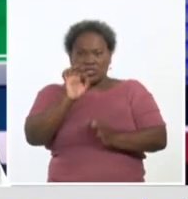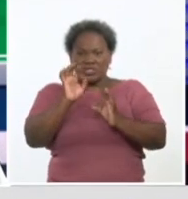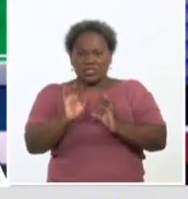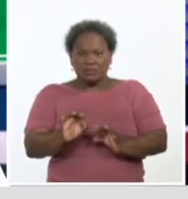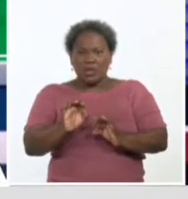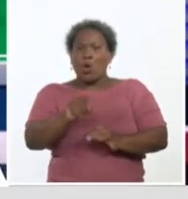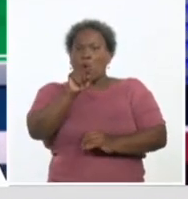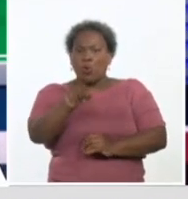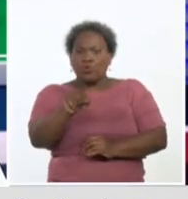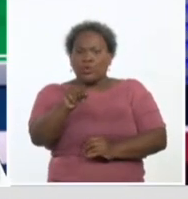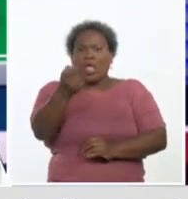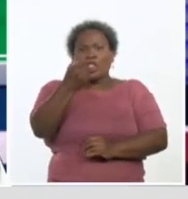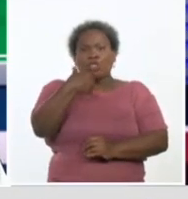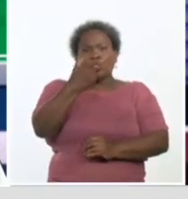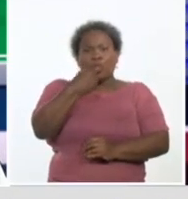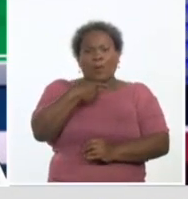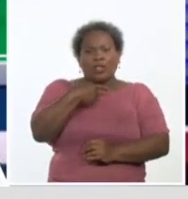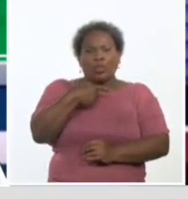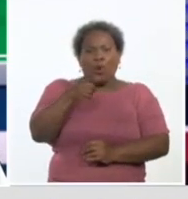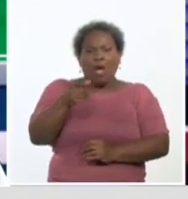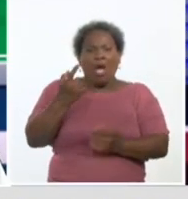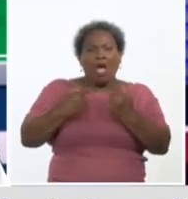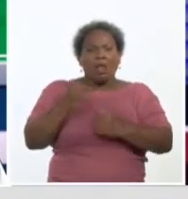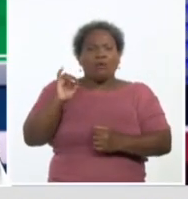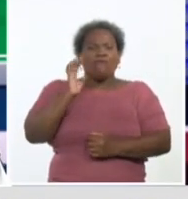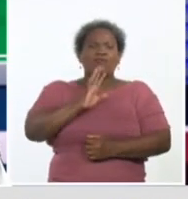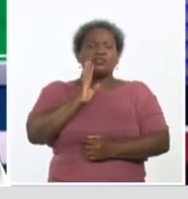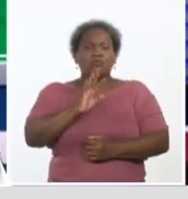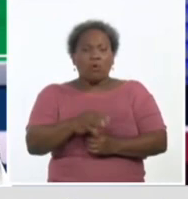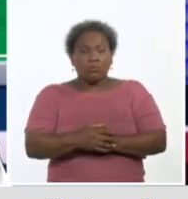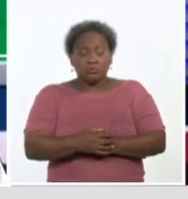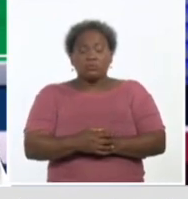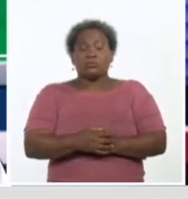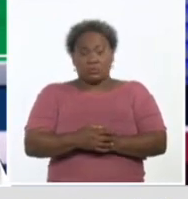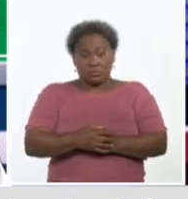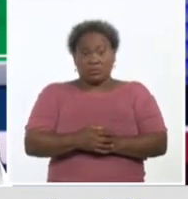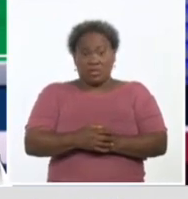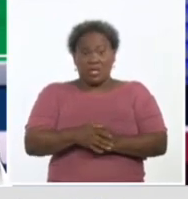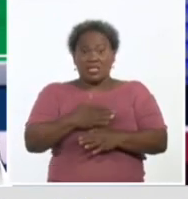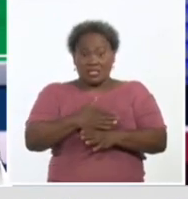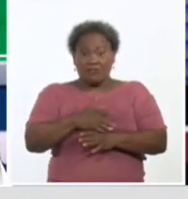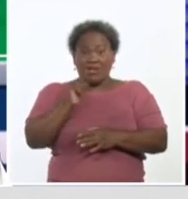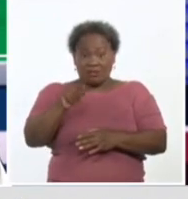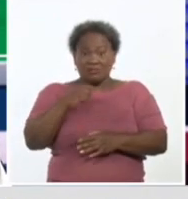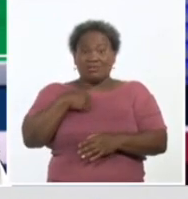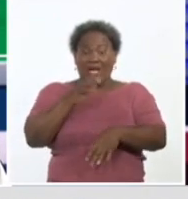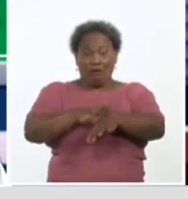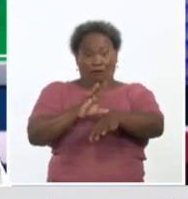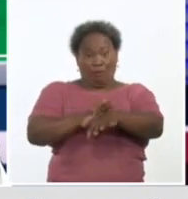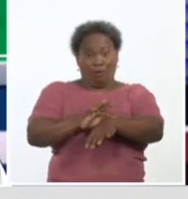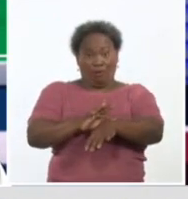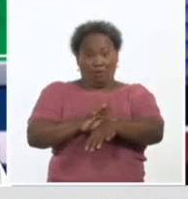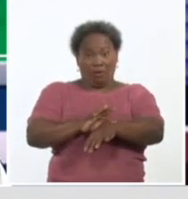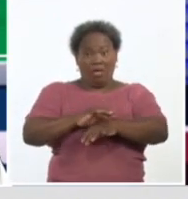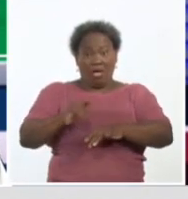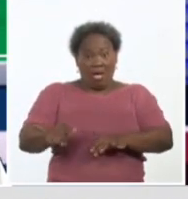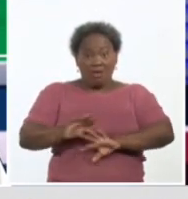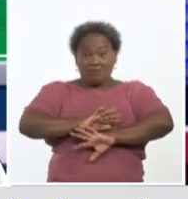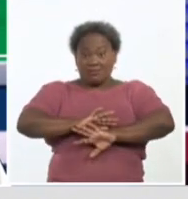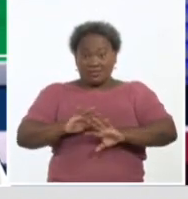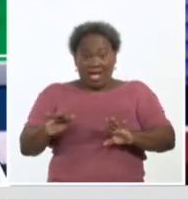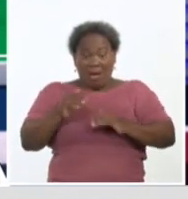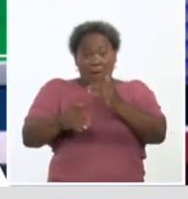¿usted está usando antibióticos? Porque el hecho de usar antibióticos significa que usted está pasando por un proceso agudo, pero inmediatamente que ese proceso agudo